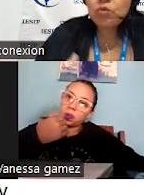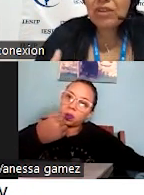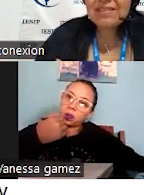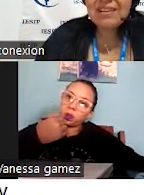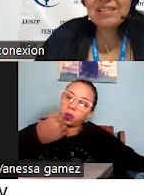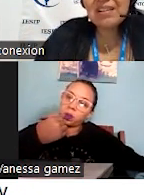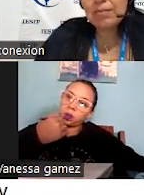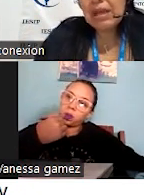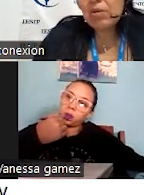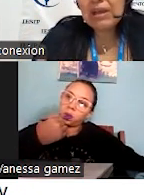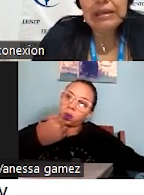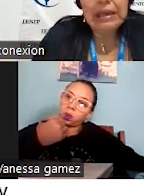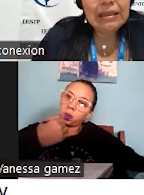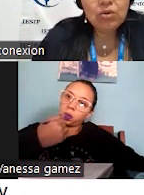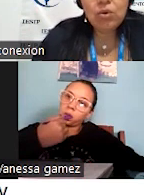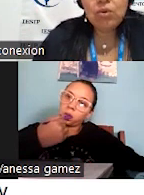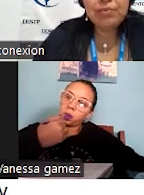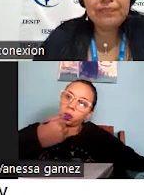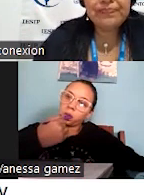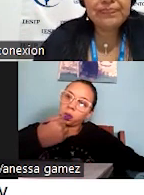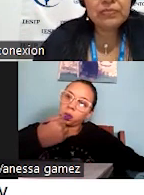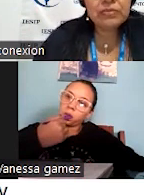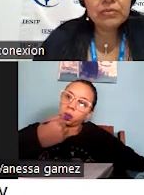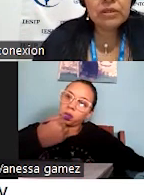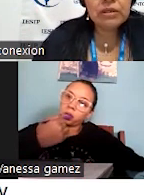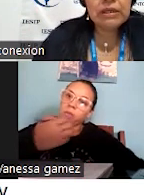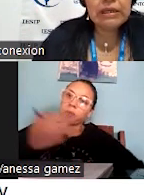Si es un taxista también, aunque aquí hay de todo.